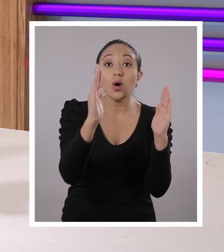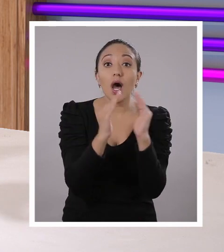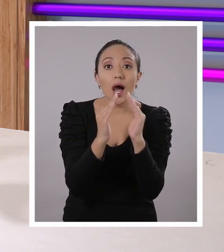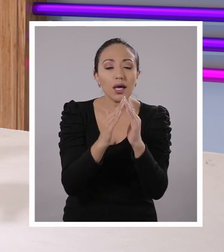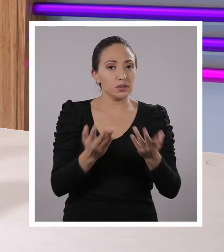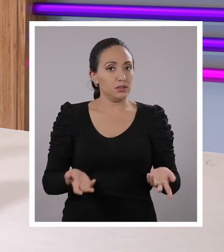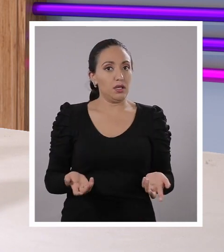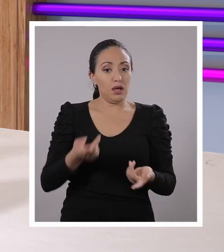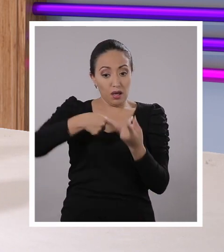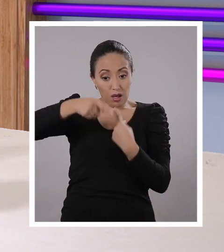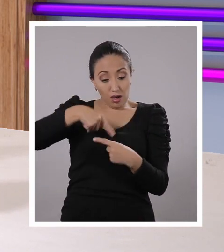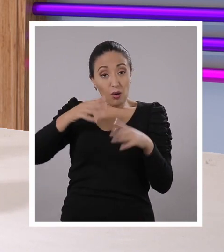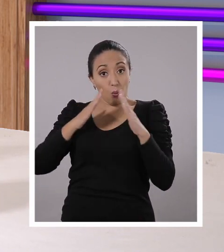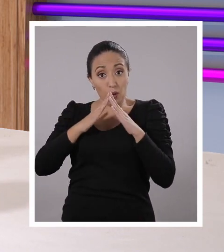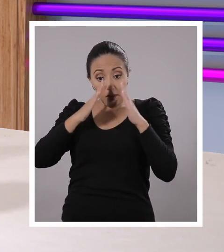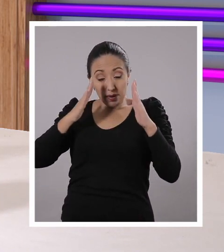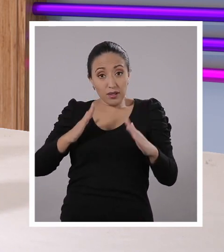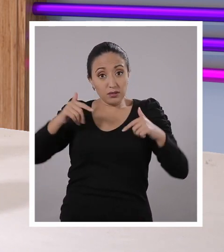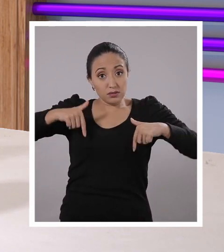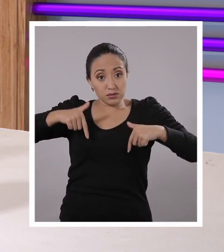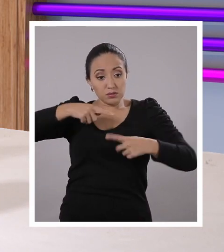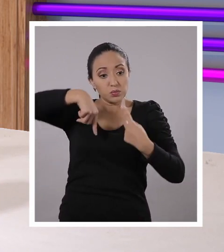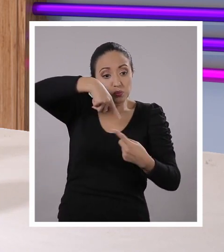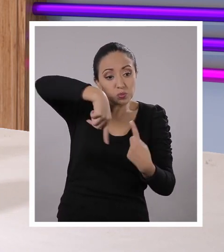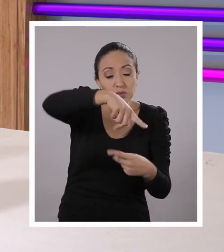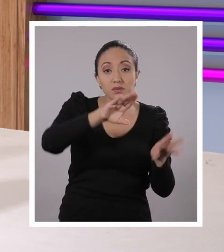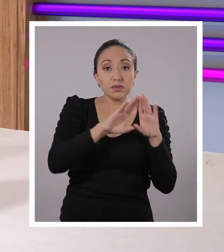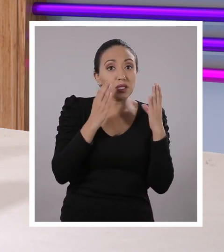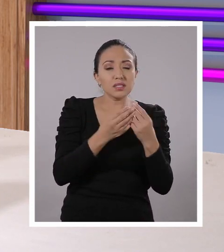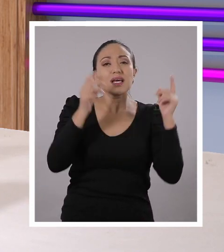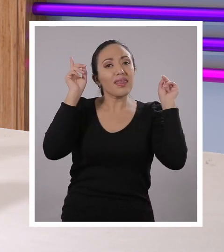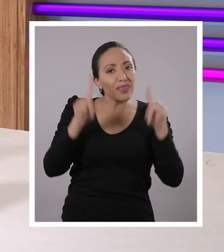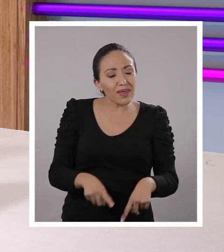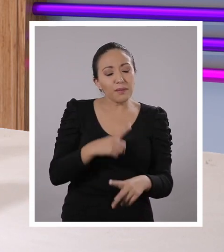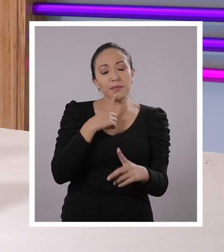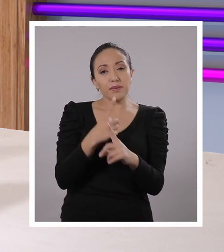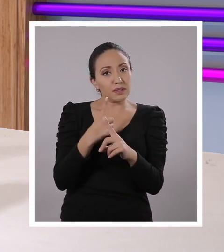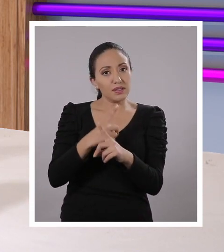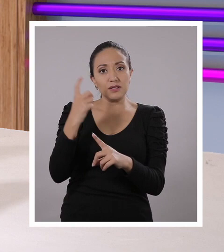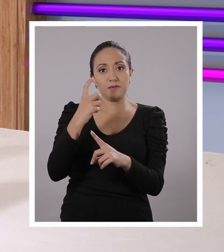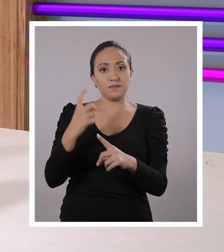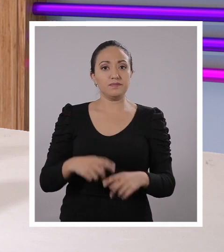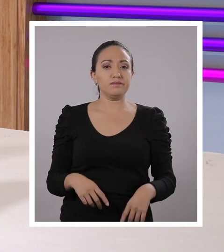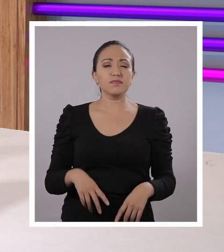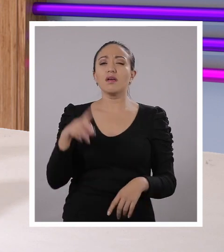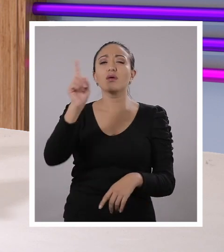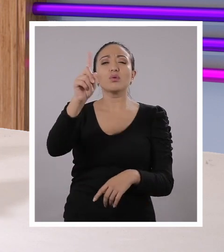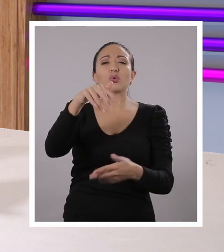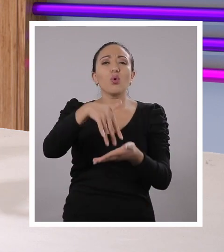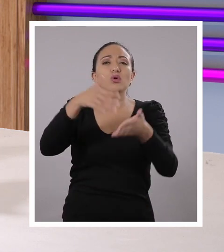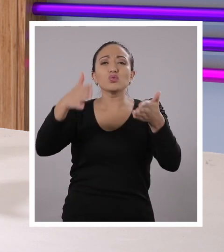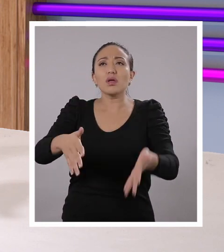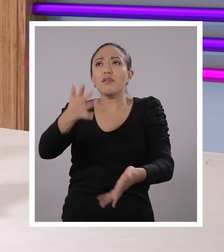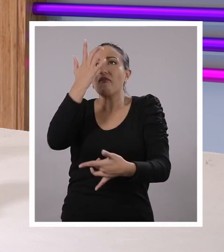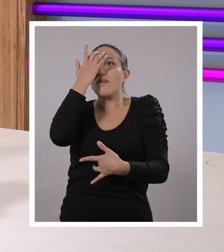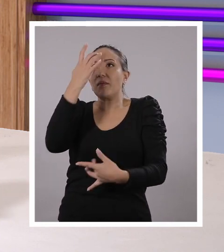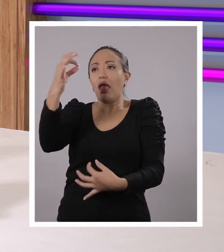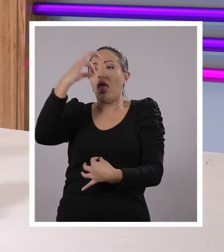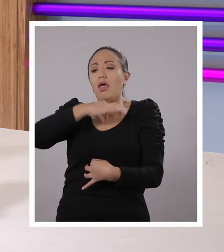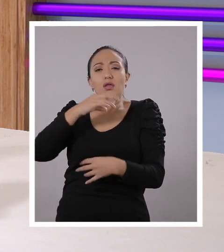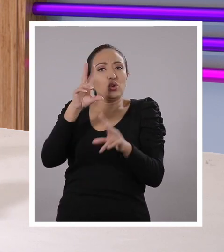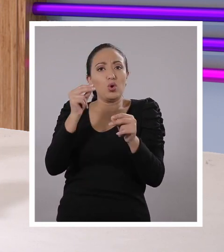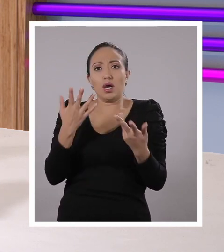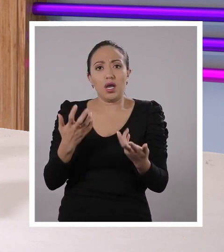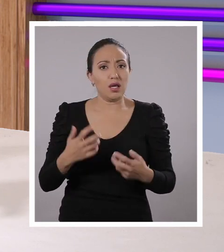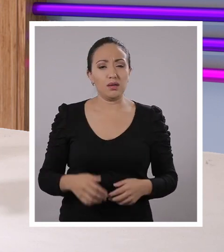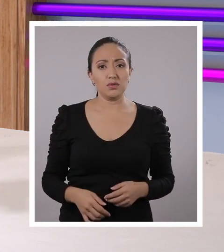social en su casa para que el retorno progresivo a clases realmente sea el que necesitamos. No queremos estudiantes